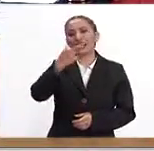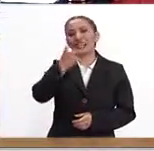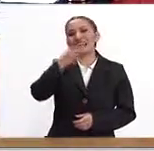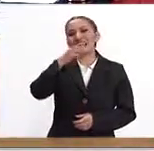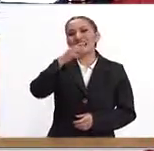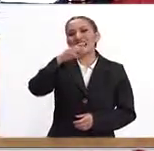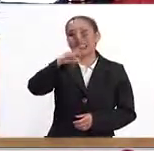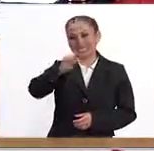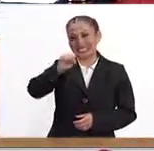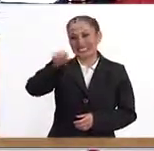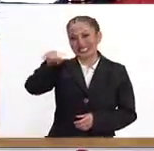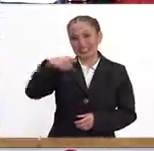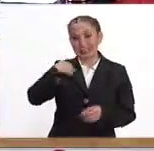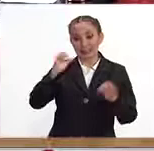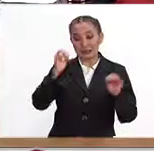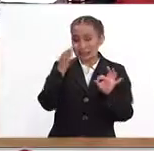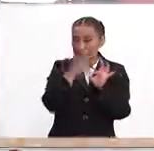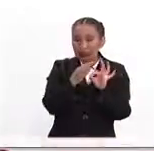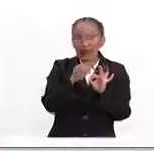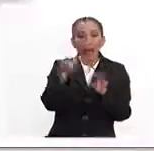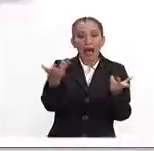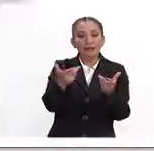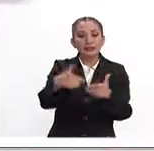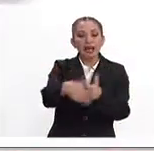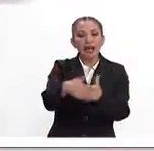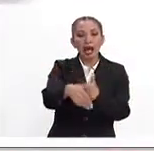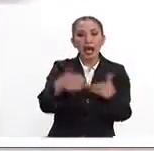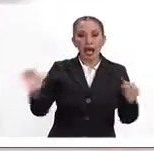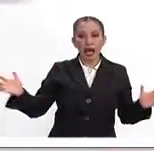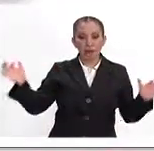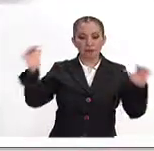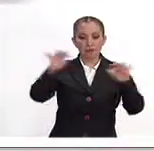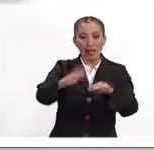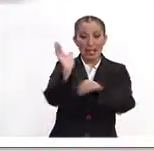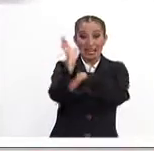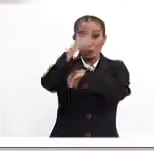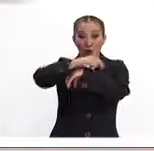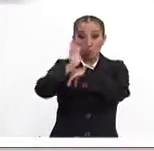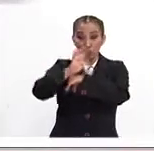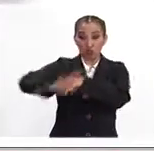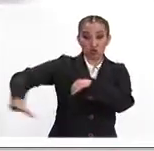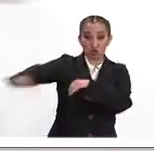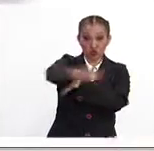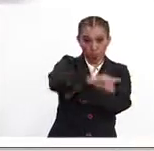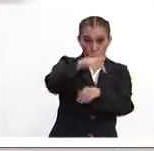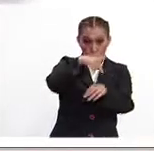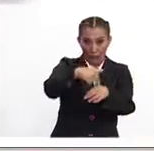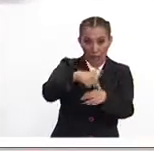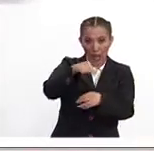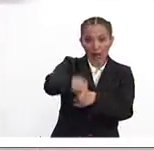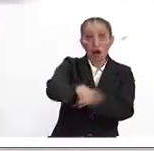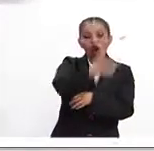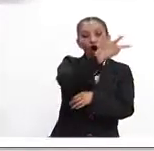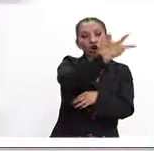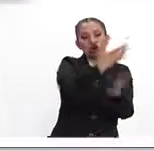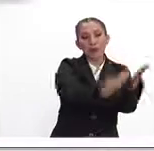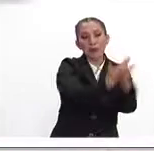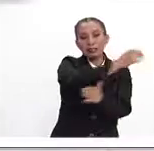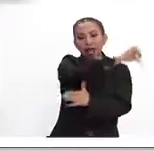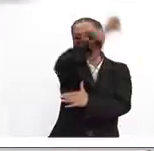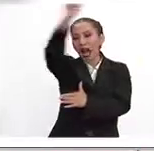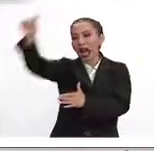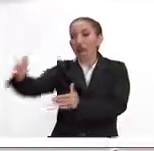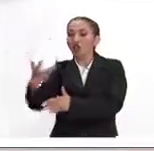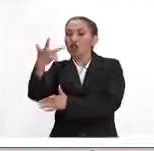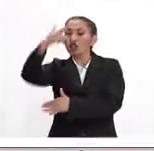evento preciso que se va a llevar a cabo en el Monumento a la Revolución. Desde las 8 de la mañana